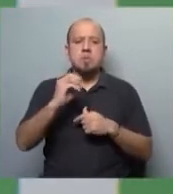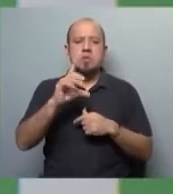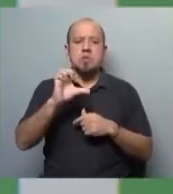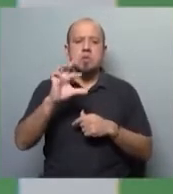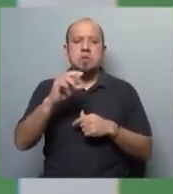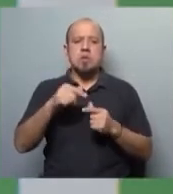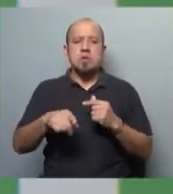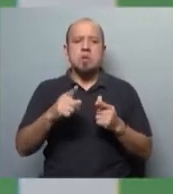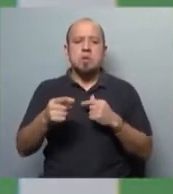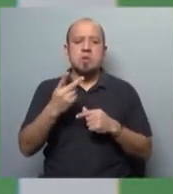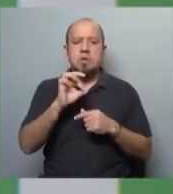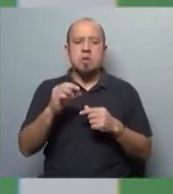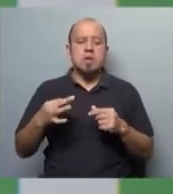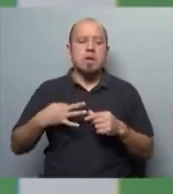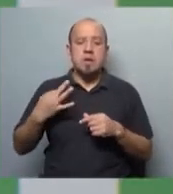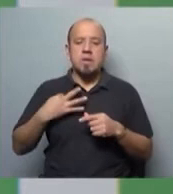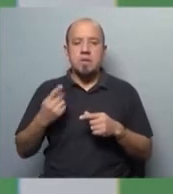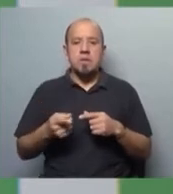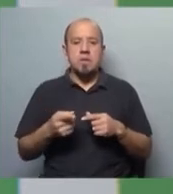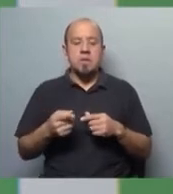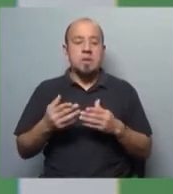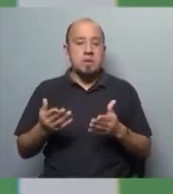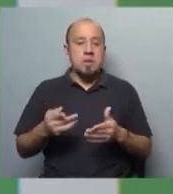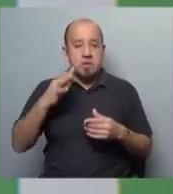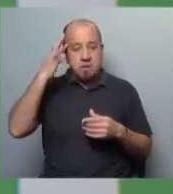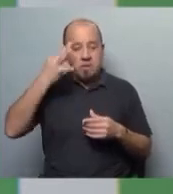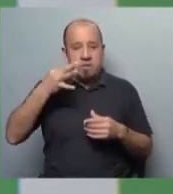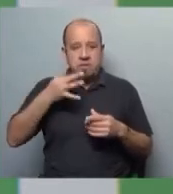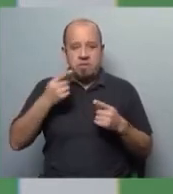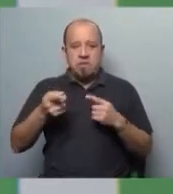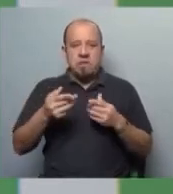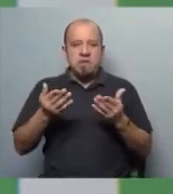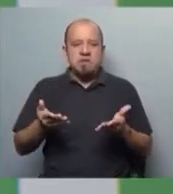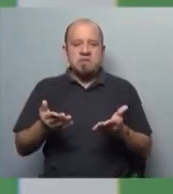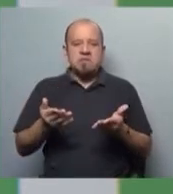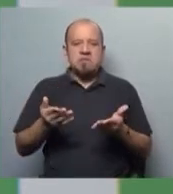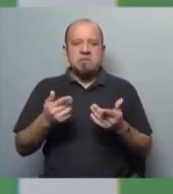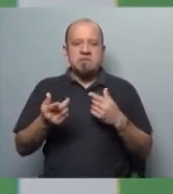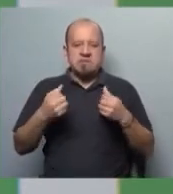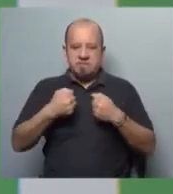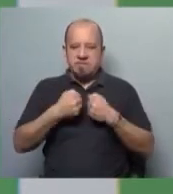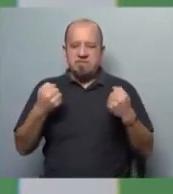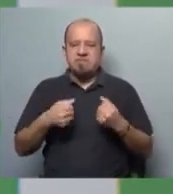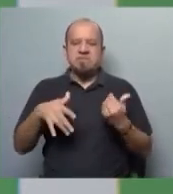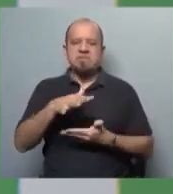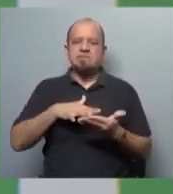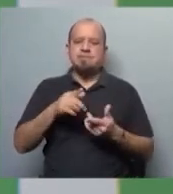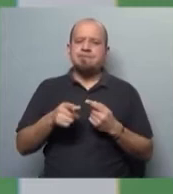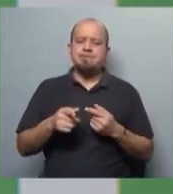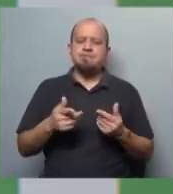problemas que ha habido en los últimos 20 años, realmente no han servido sino para profundizar una situación de